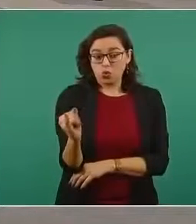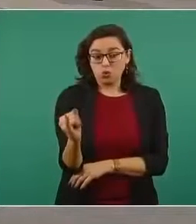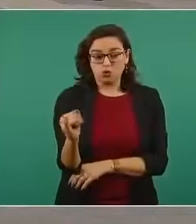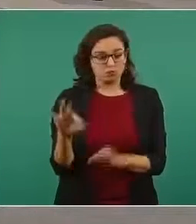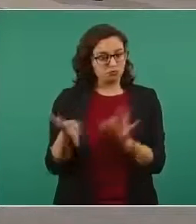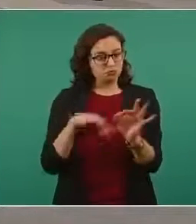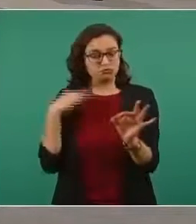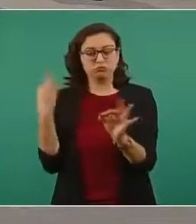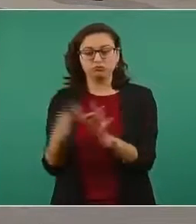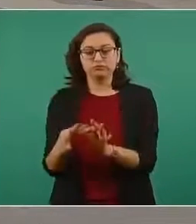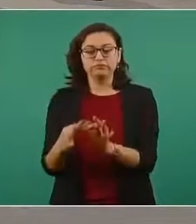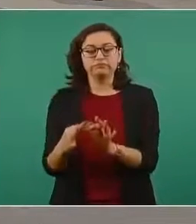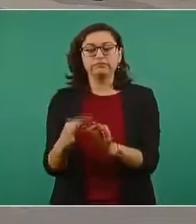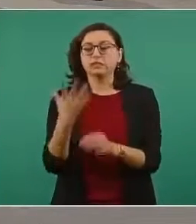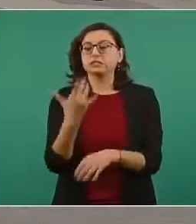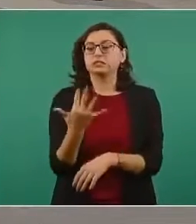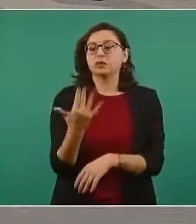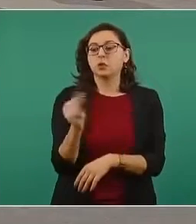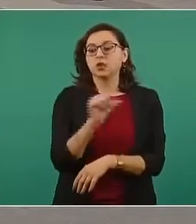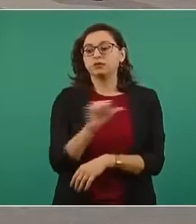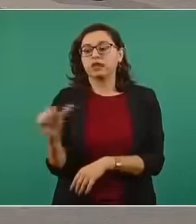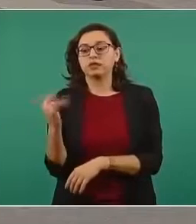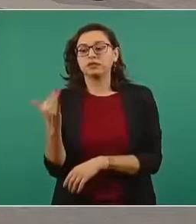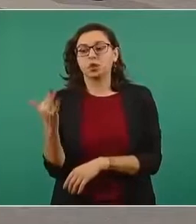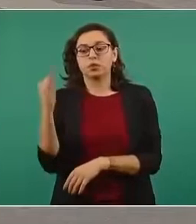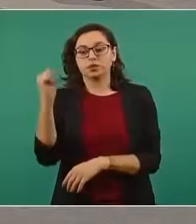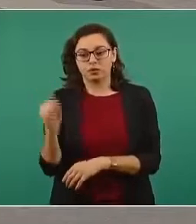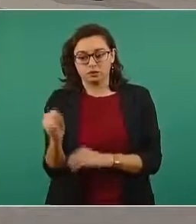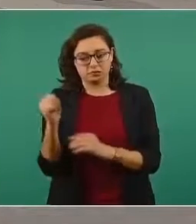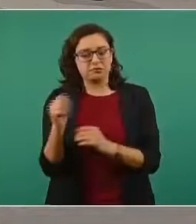vacunar de 50 a 59.